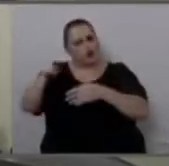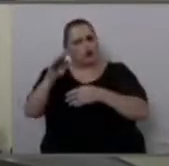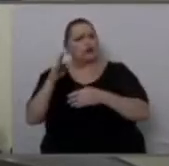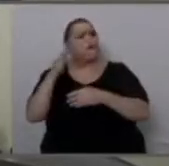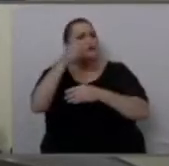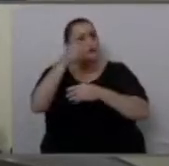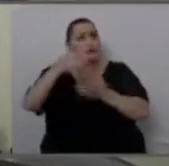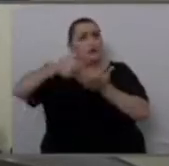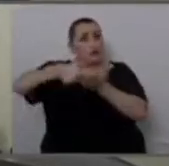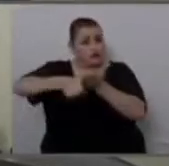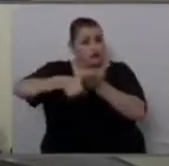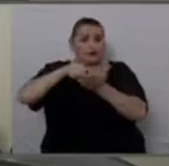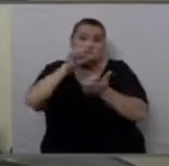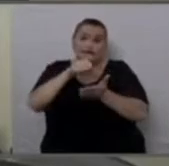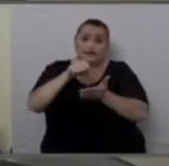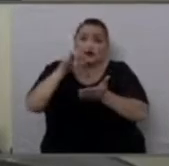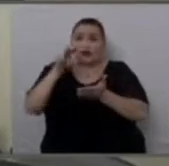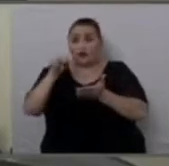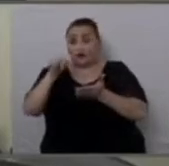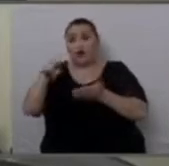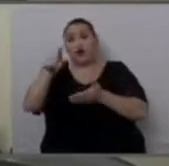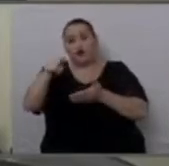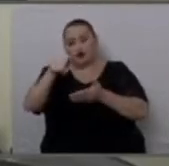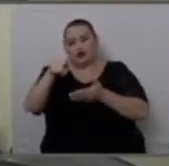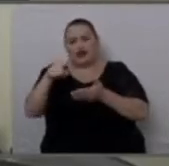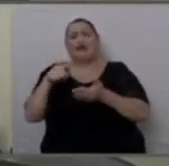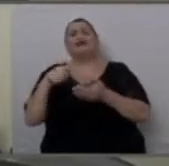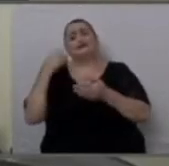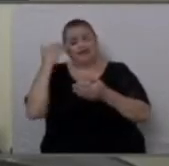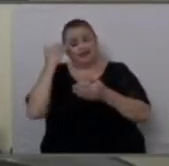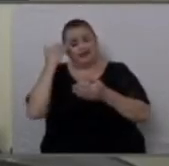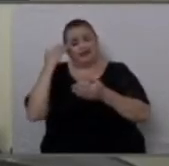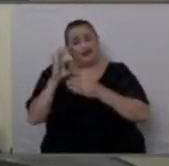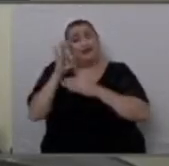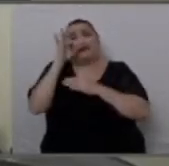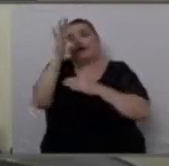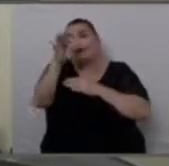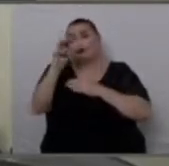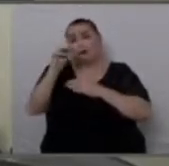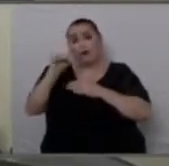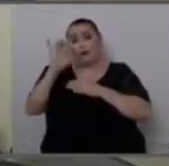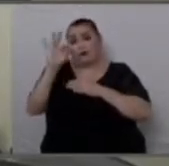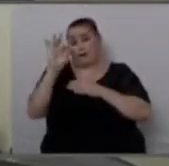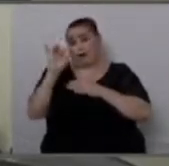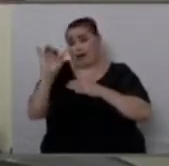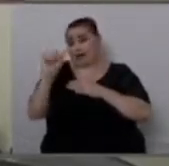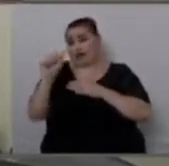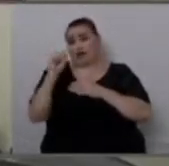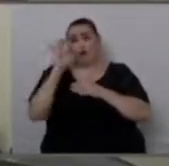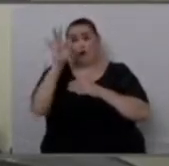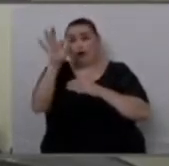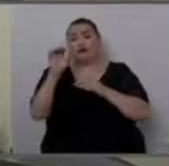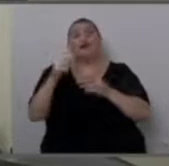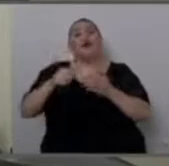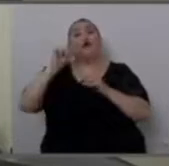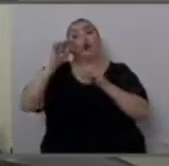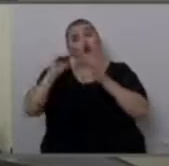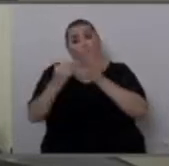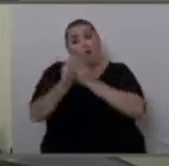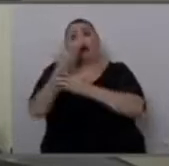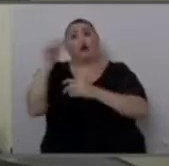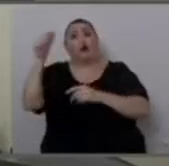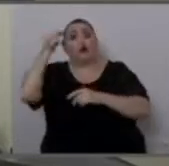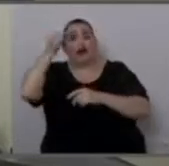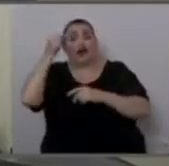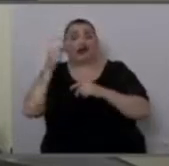no vote usted, habrá nuevo gobierno en mayo próximo. Lo único que está por verse es si usted